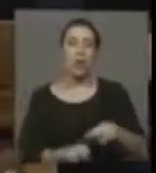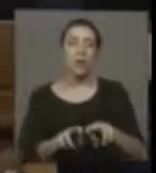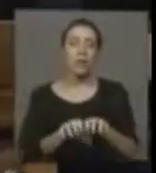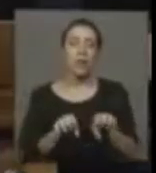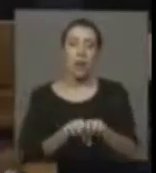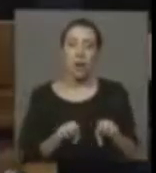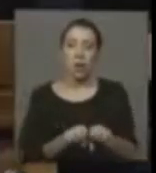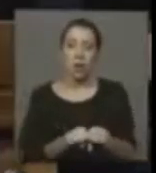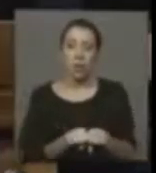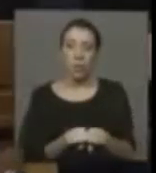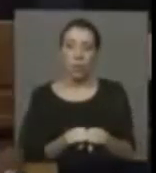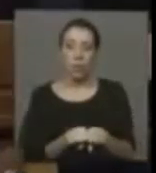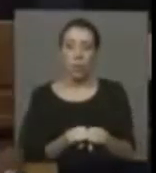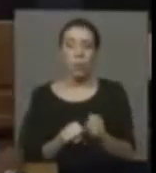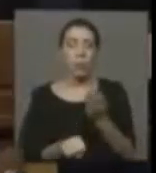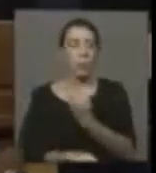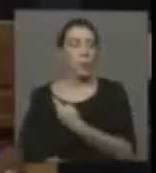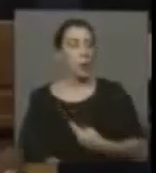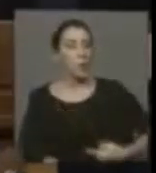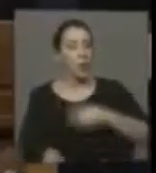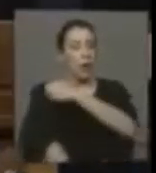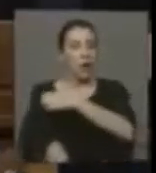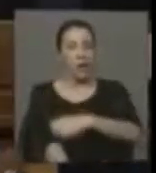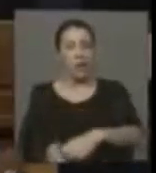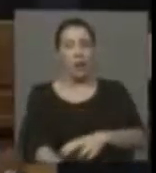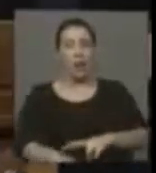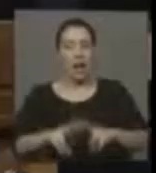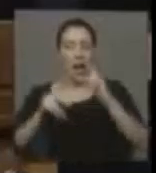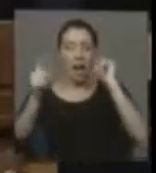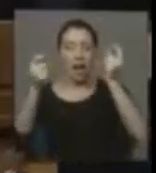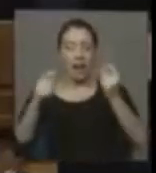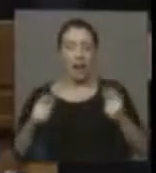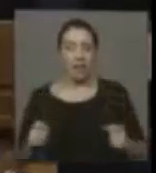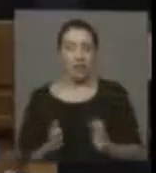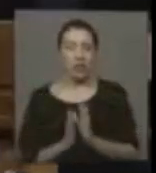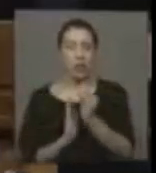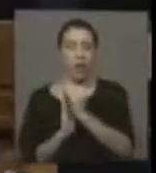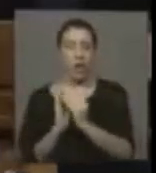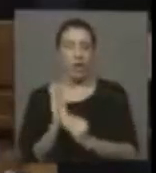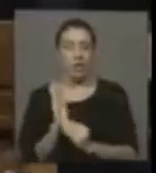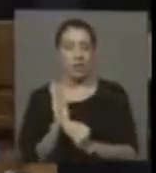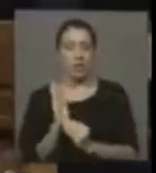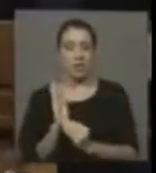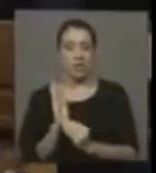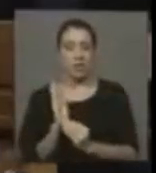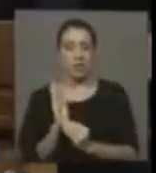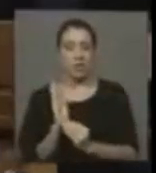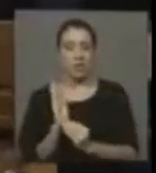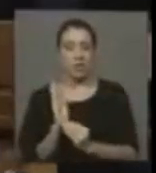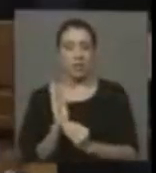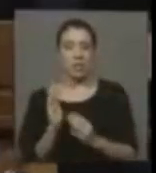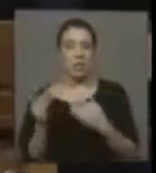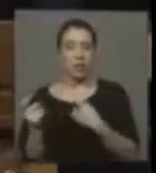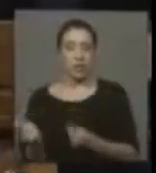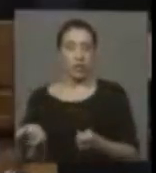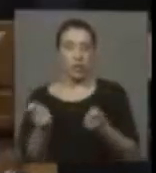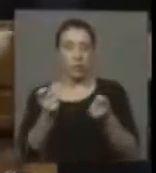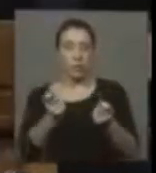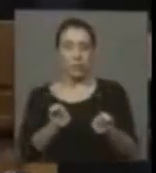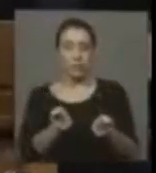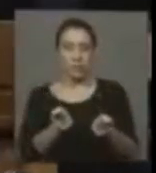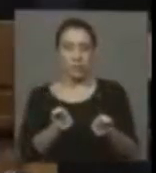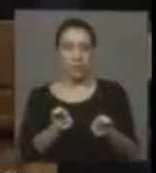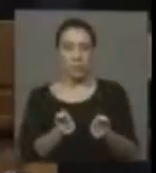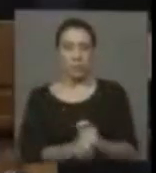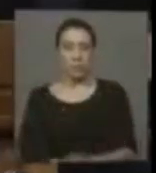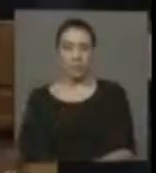pidiendo precisamente al gobierno regional que se realicen revisiones de los antecedentes, y cuyo antecedente obviamente se lo estoy haciendo llegar a través de